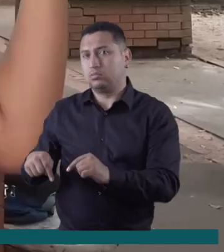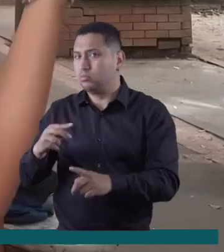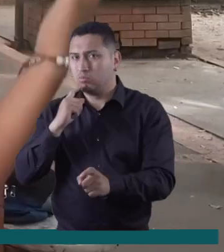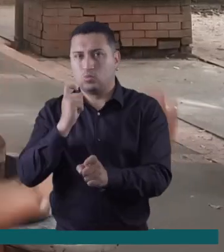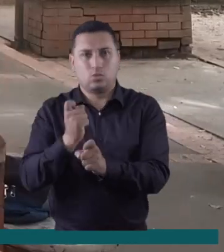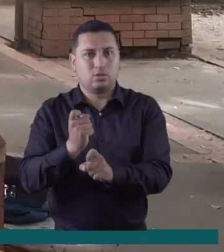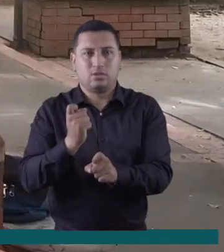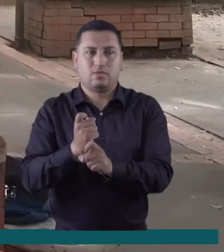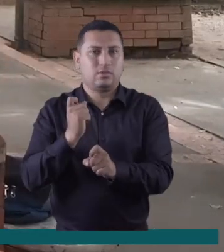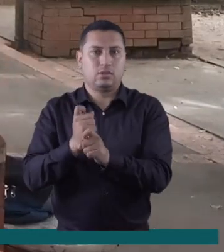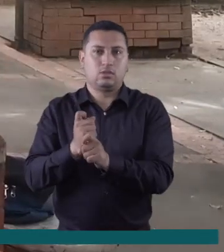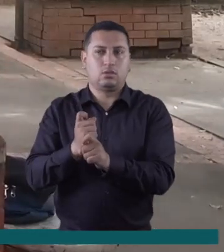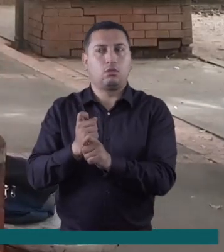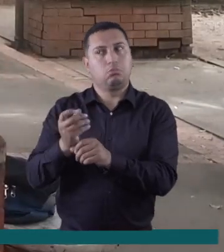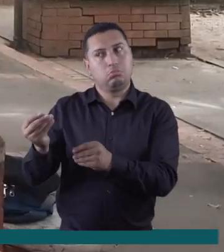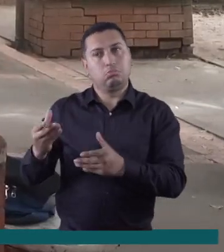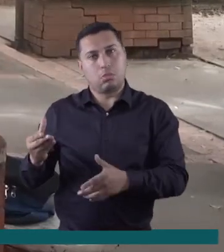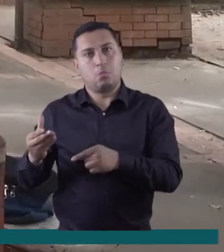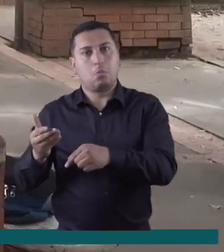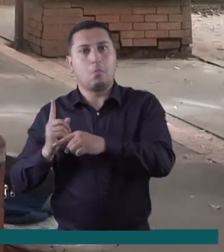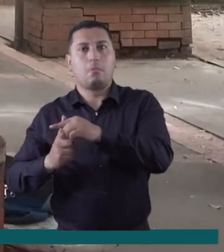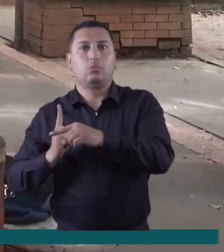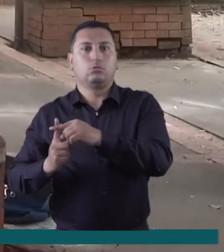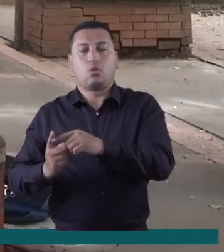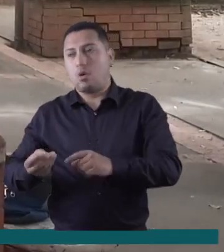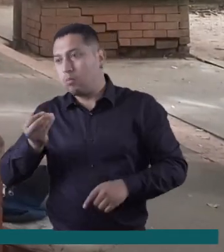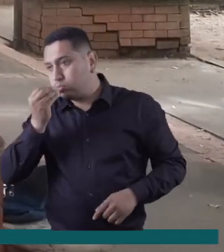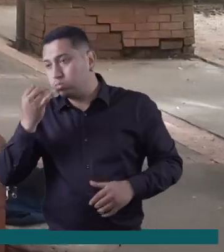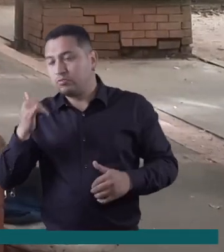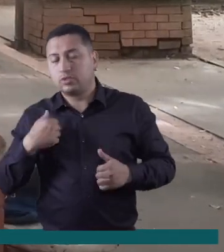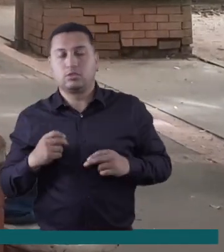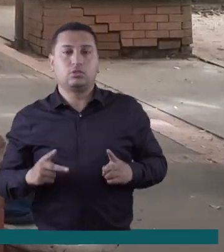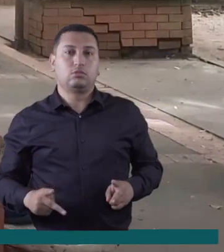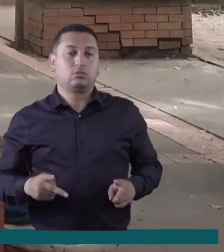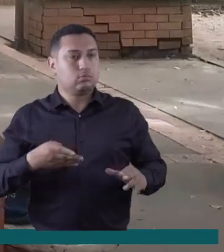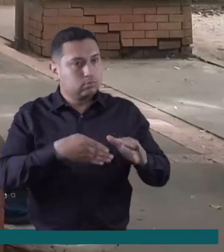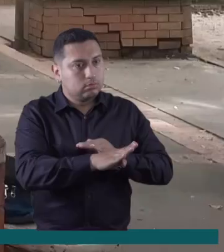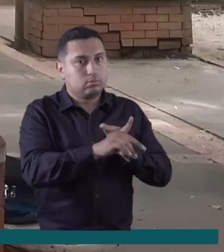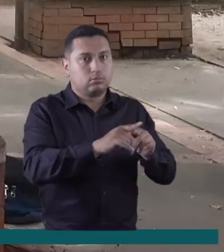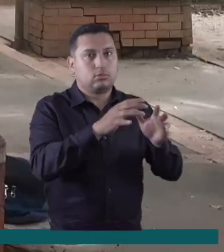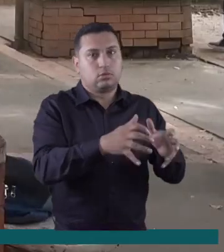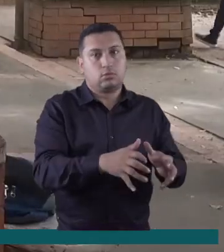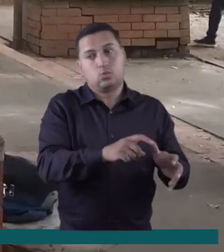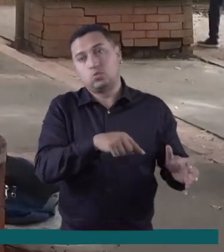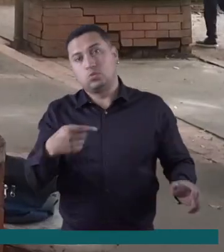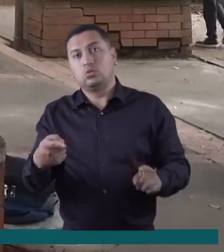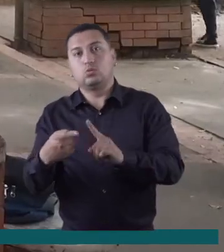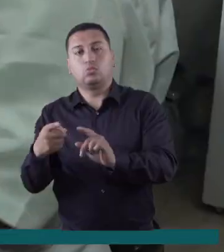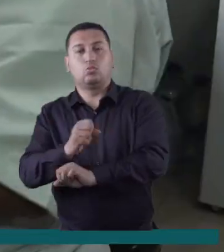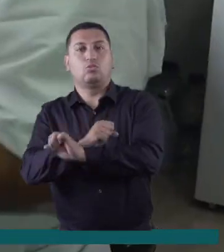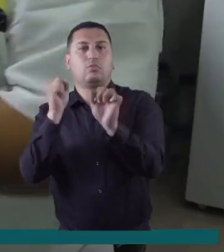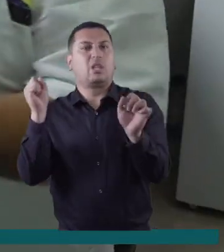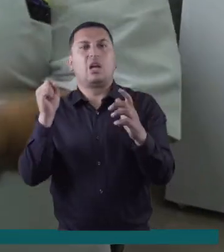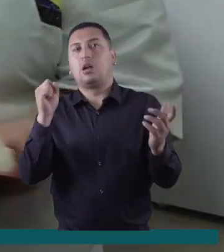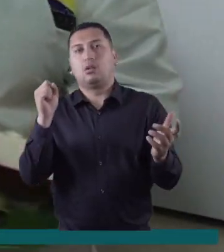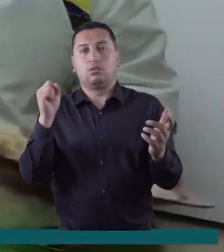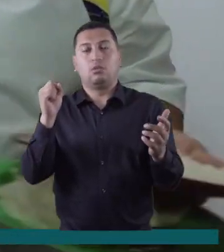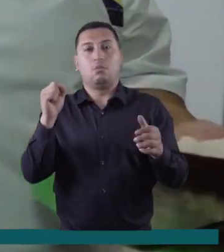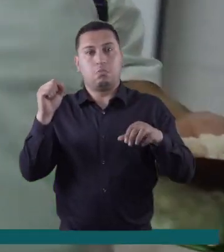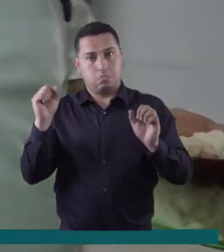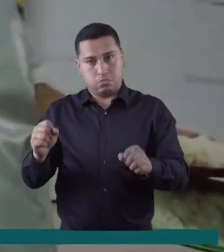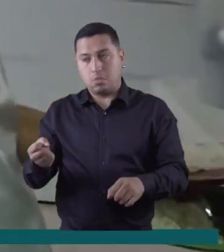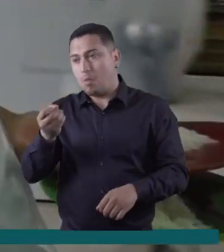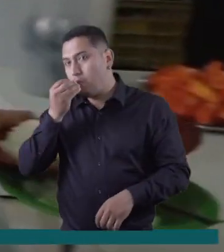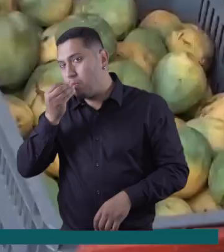complicado ir a la casa a almorzar. Entonces, tienen beneficio para almorzar aquí, descansar un poco y entrar a sus clases. Y los que salen de la